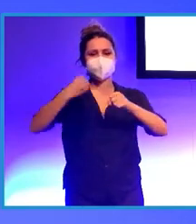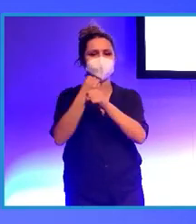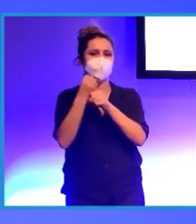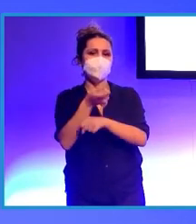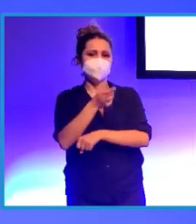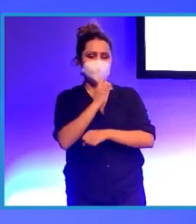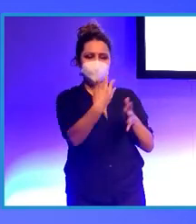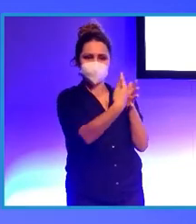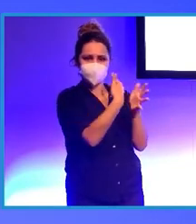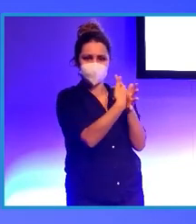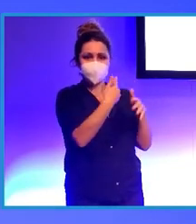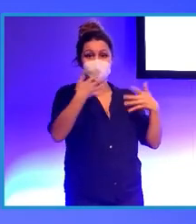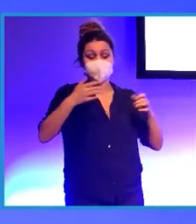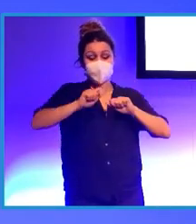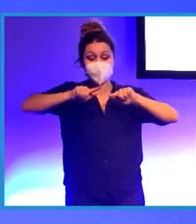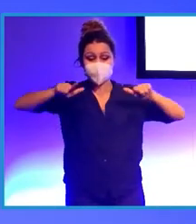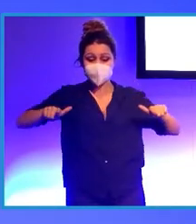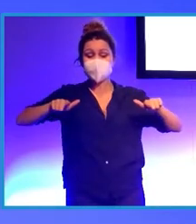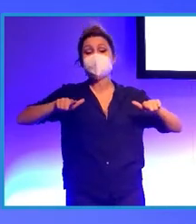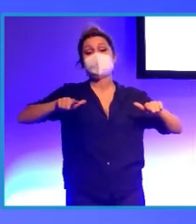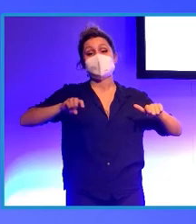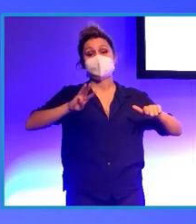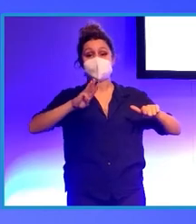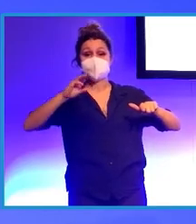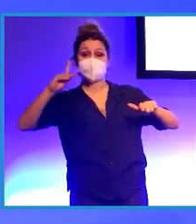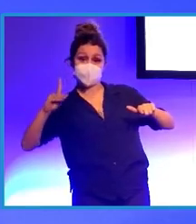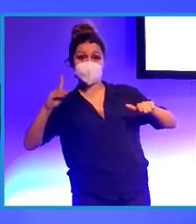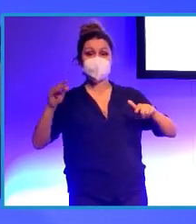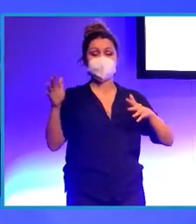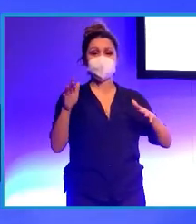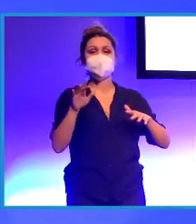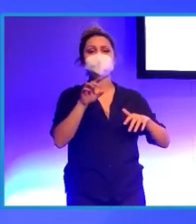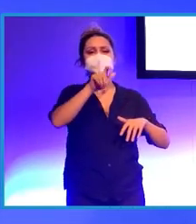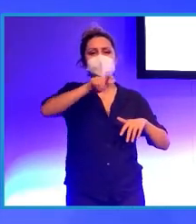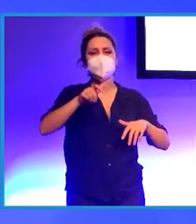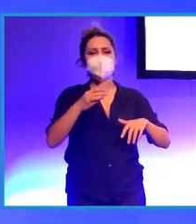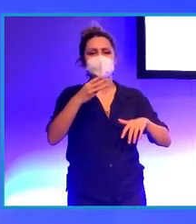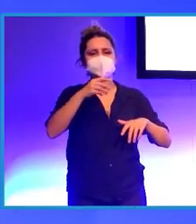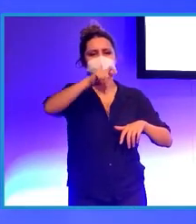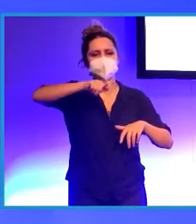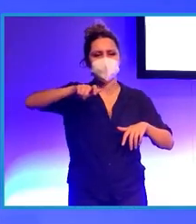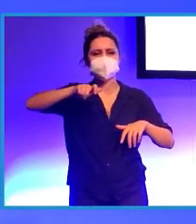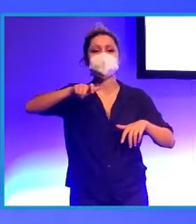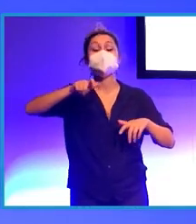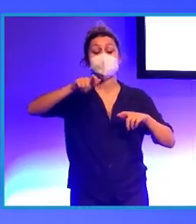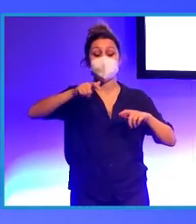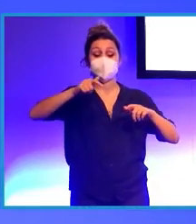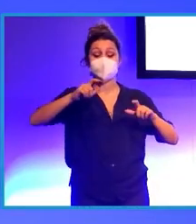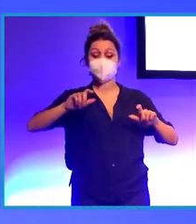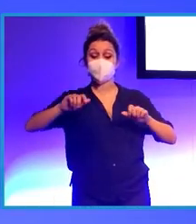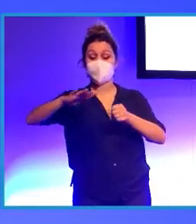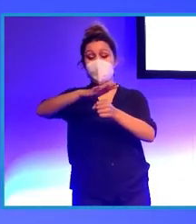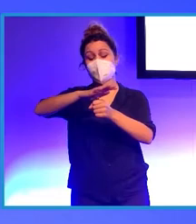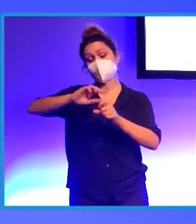Entonces, en el departamento de 3D tenemos sobre unas 15 personas, pero detrás de todo ese departamento hay mucha más gente que está involucrada.